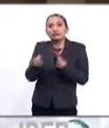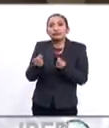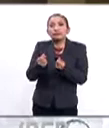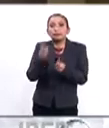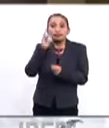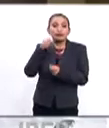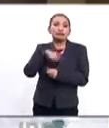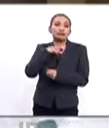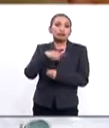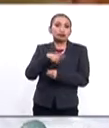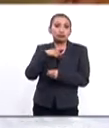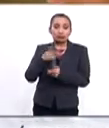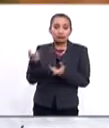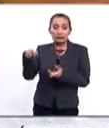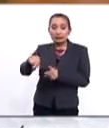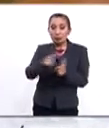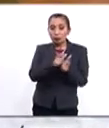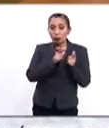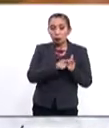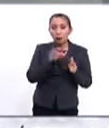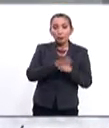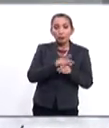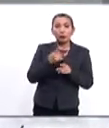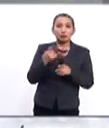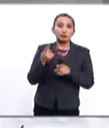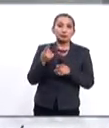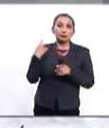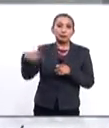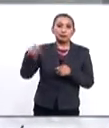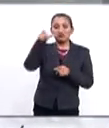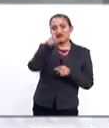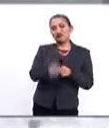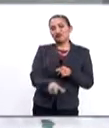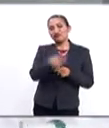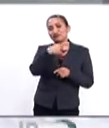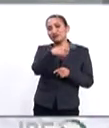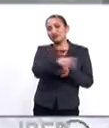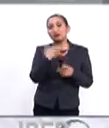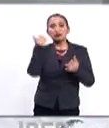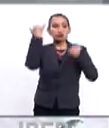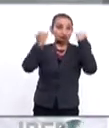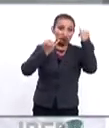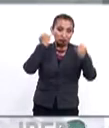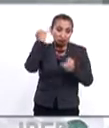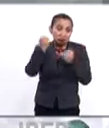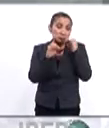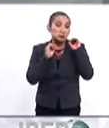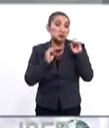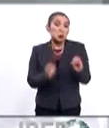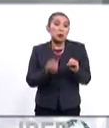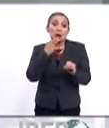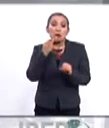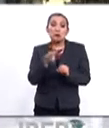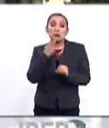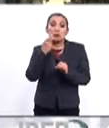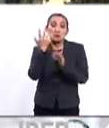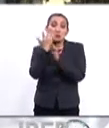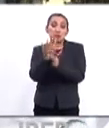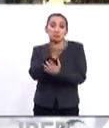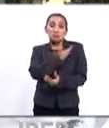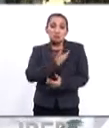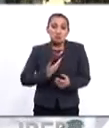que está pagando este partido por las actitudes, planteamientos o referencias que hace